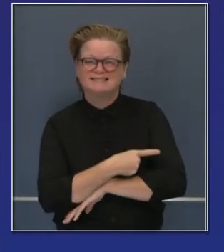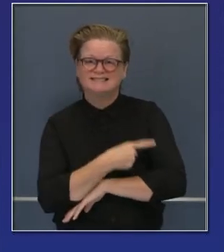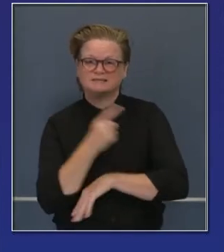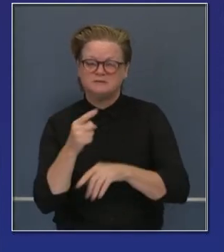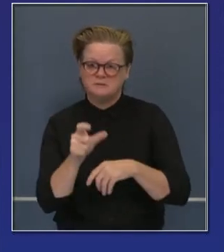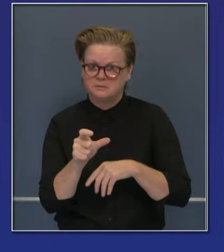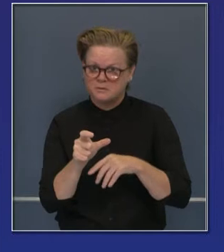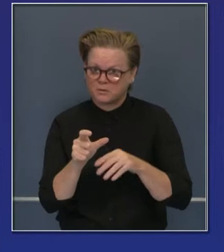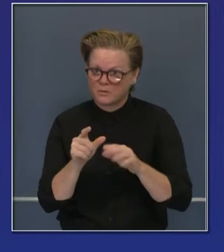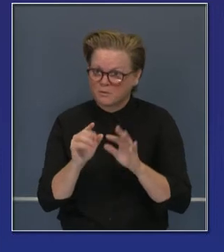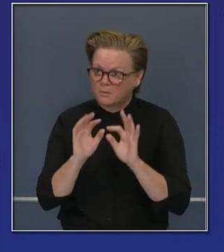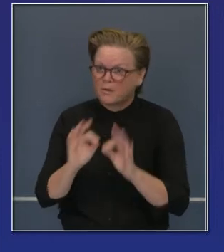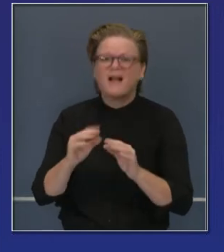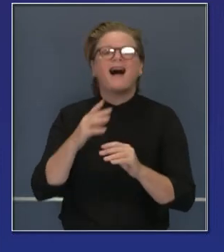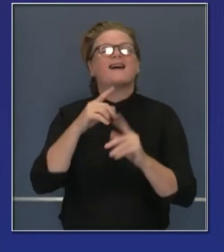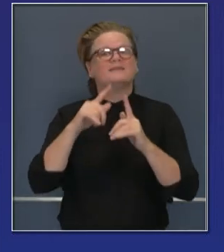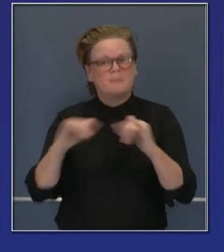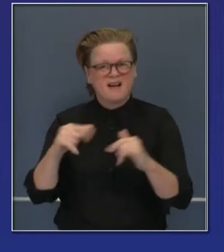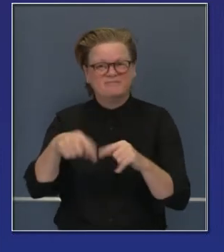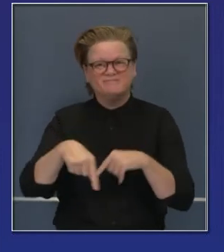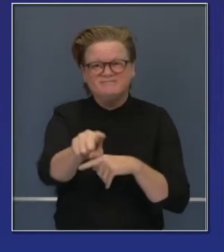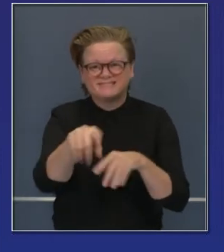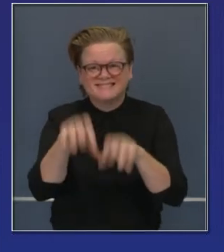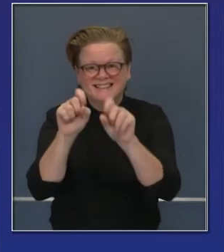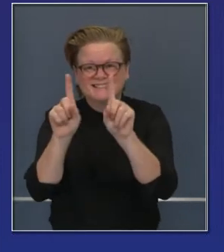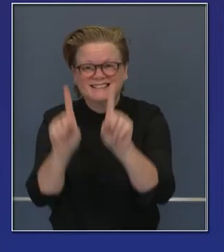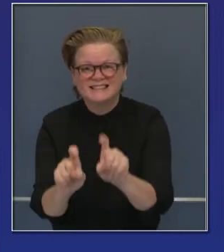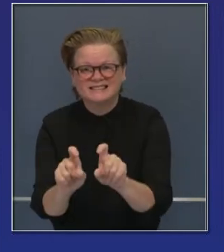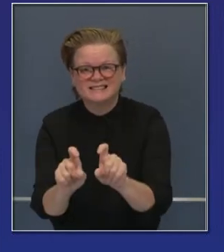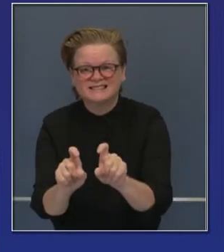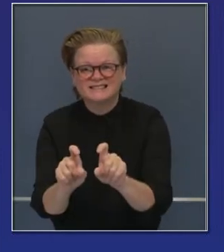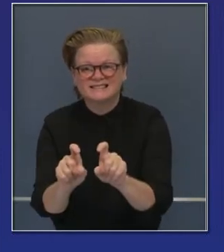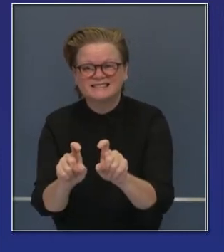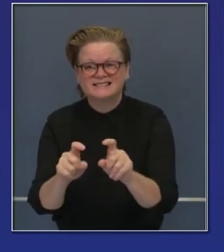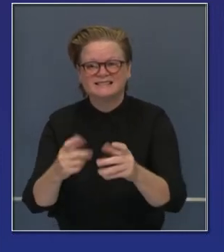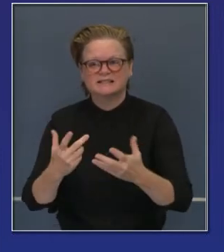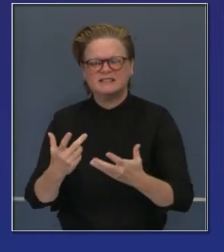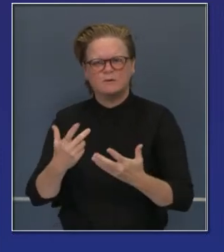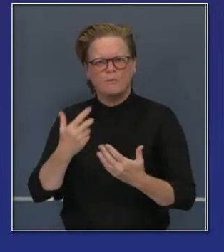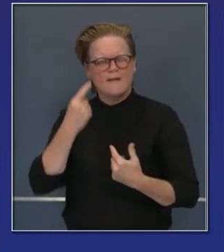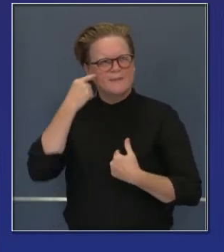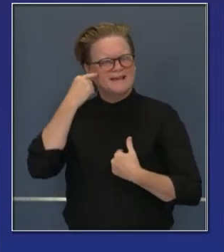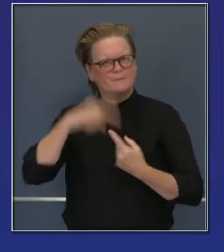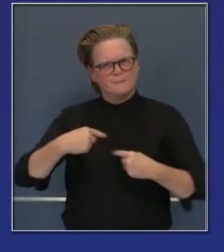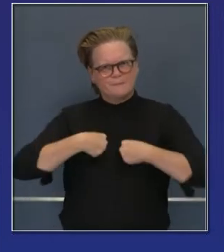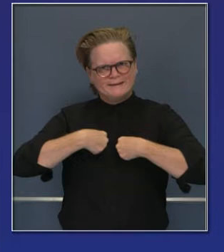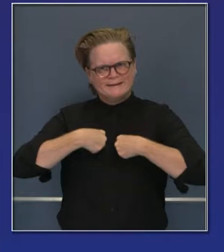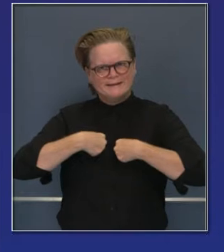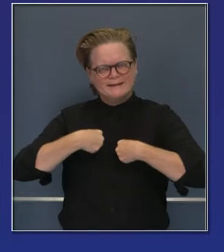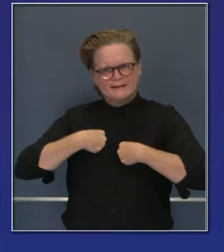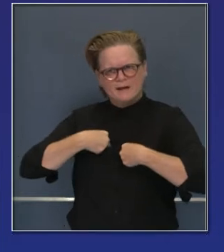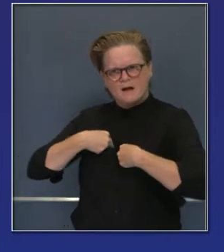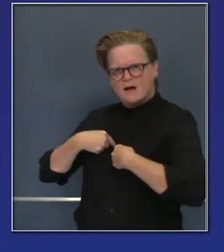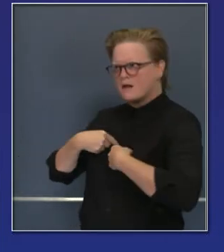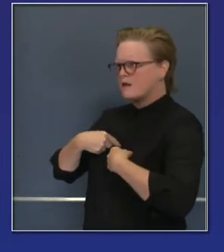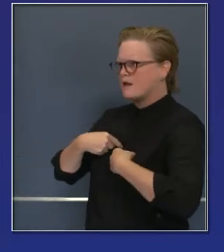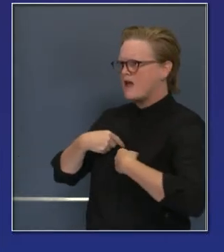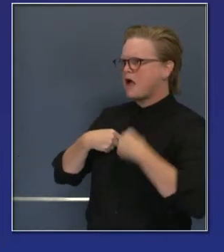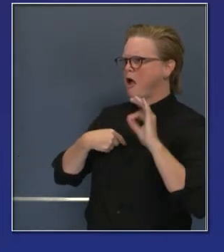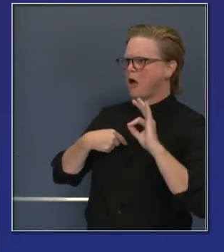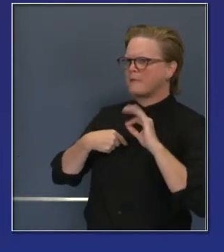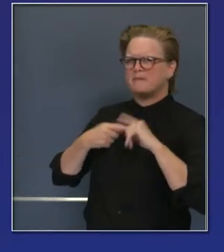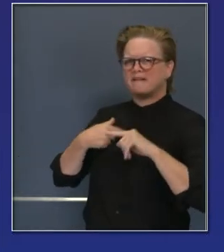Lo es que necesitas. Lo que hago yo. Y en momento, voy a pedirles en saber lo que vecino y a hacerle y a